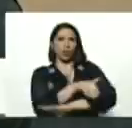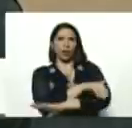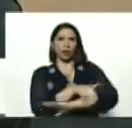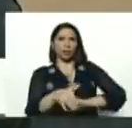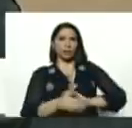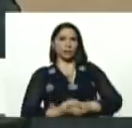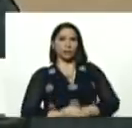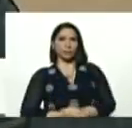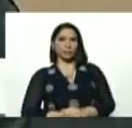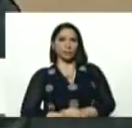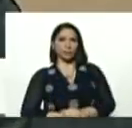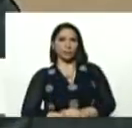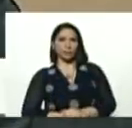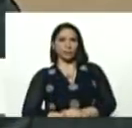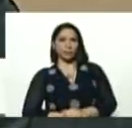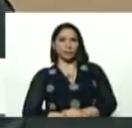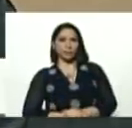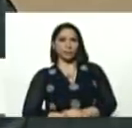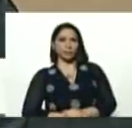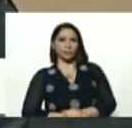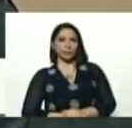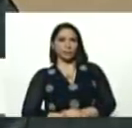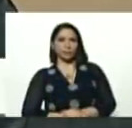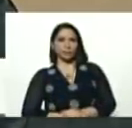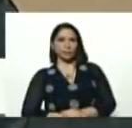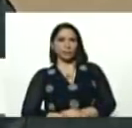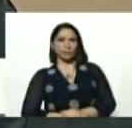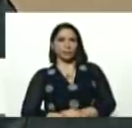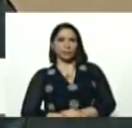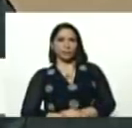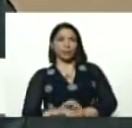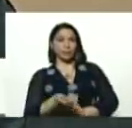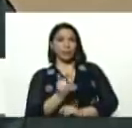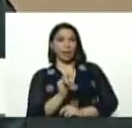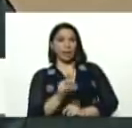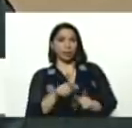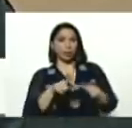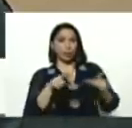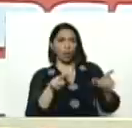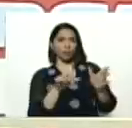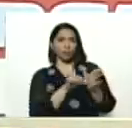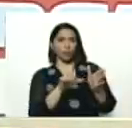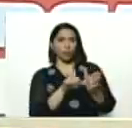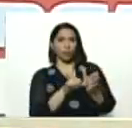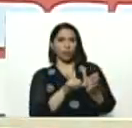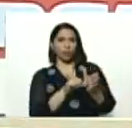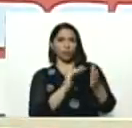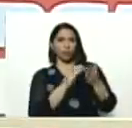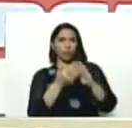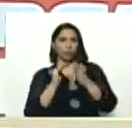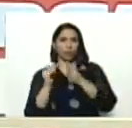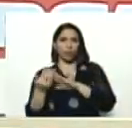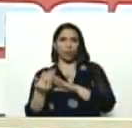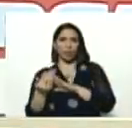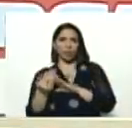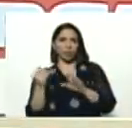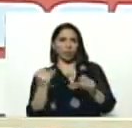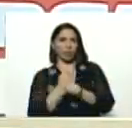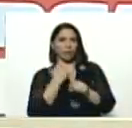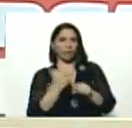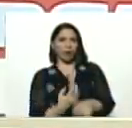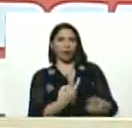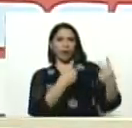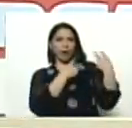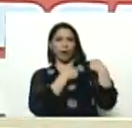calles, así, textualmente, que, que están, en esa zona, donde, esa comunidad, ejerce su función,